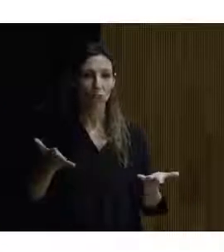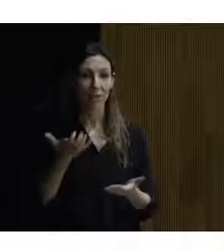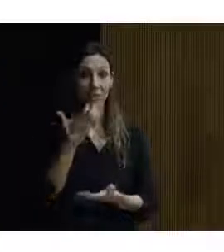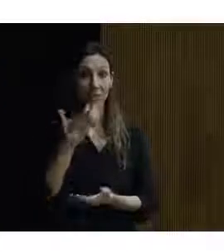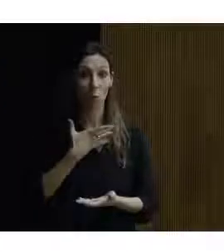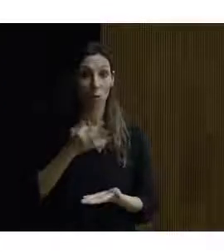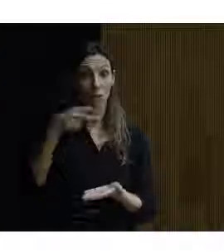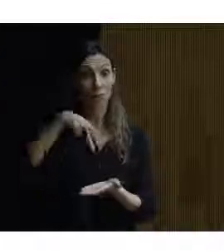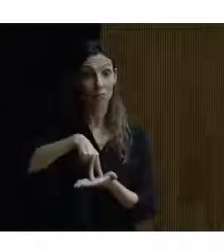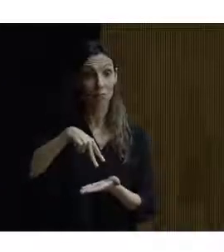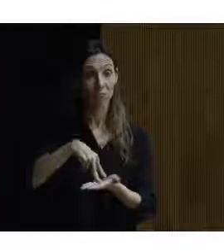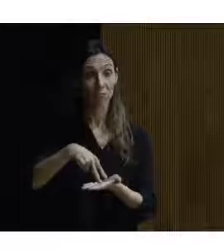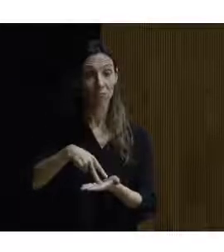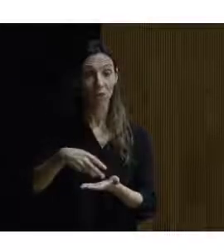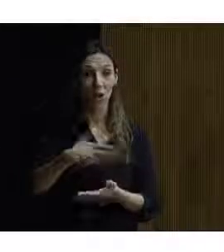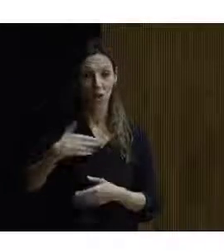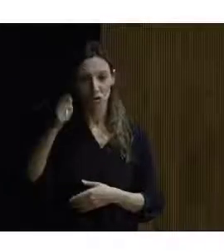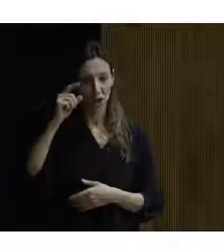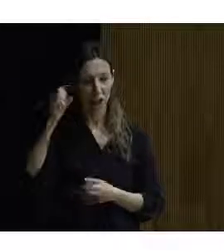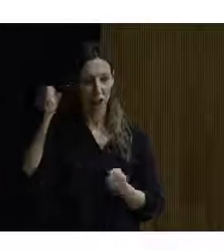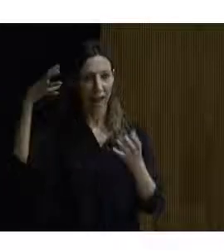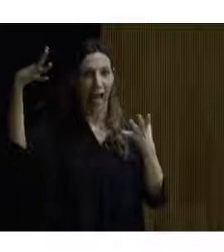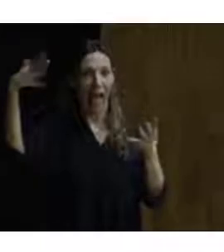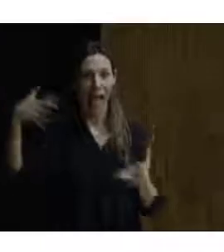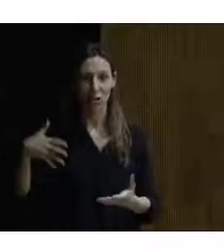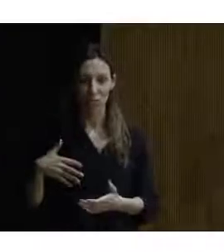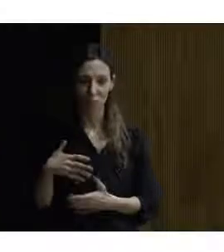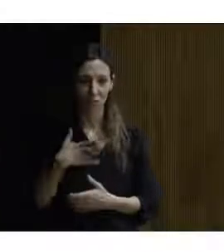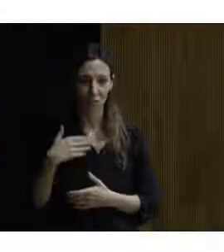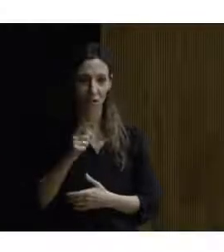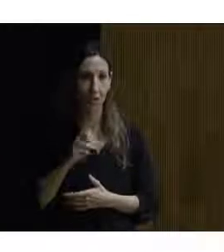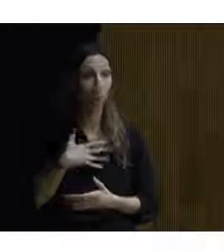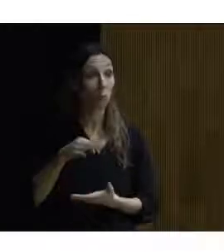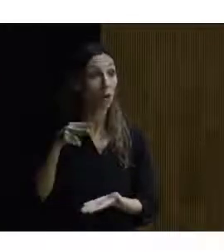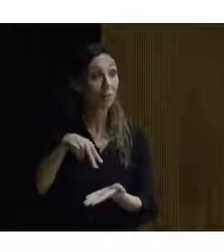de pie no quiero hacer ningún milagro o sea si os podéis poner de pie por favor